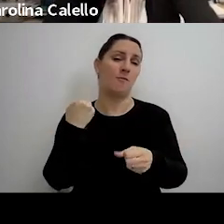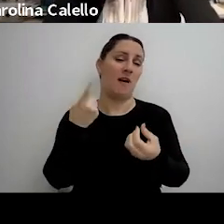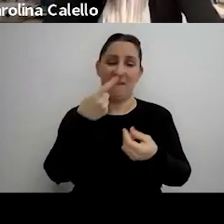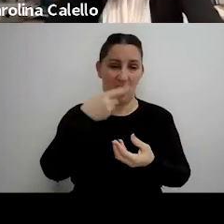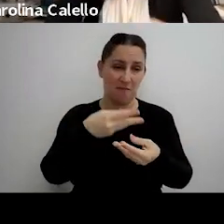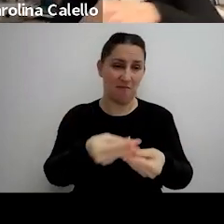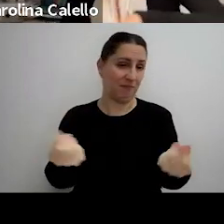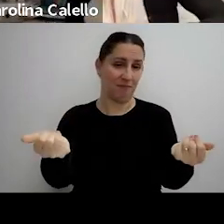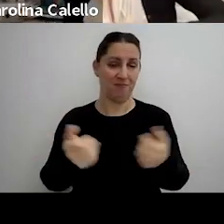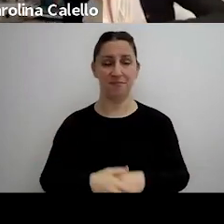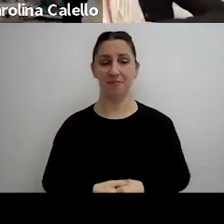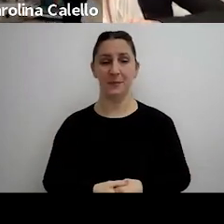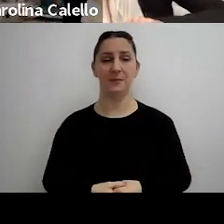bueno